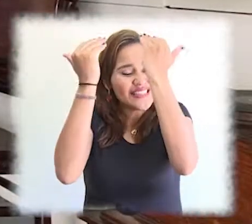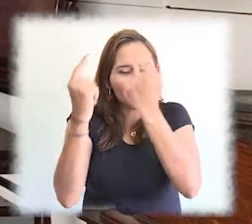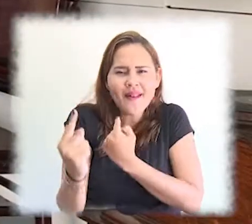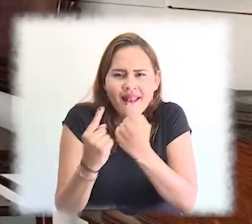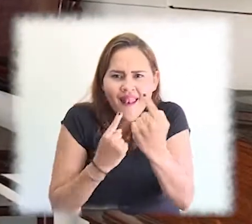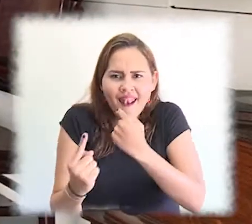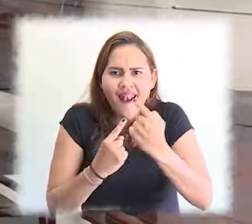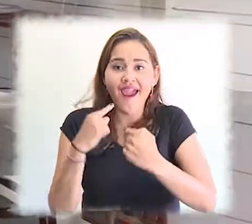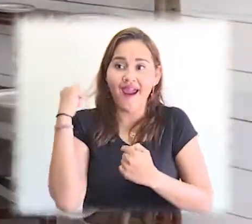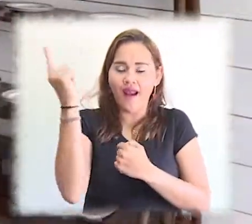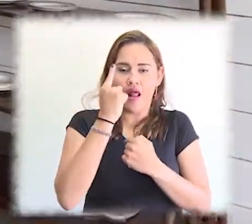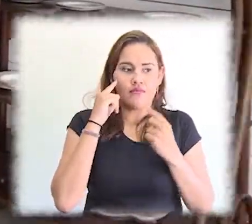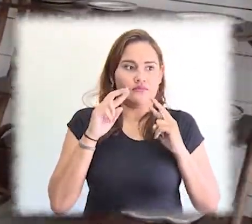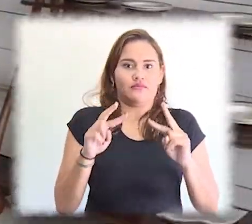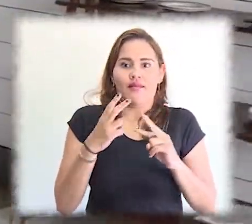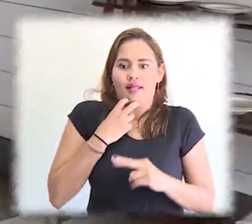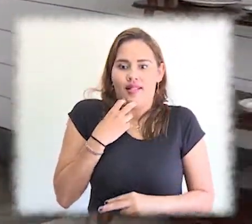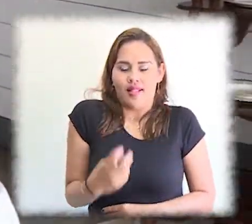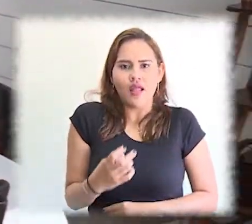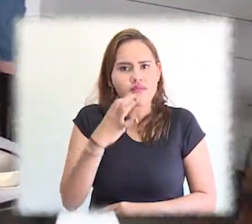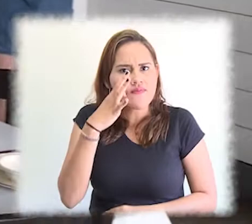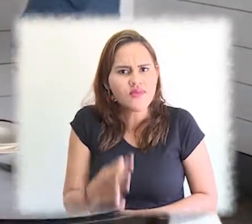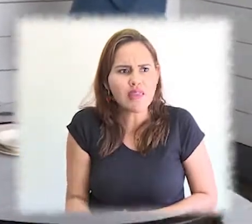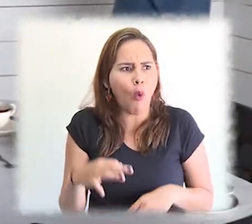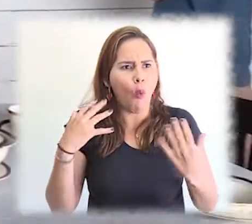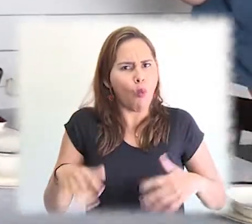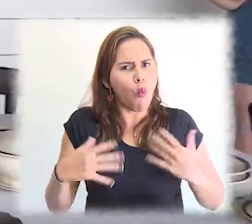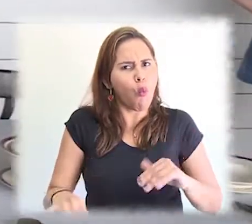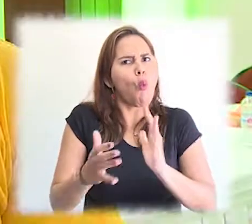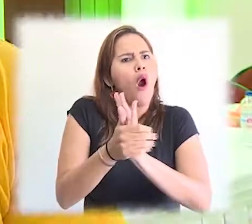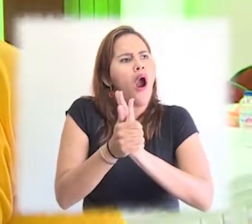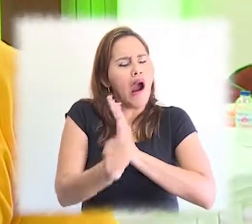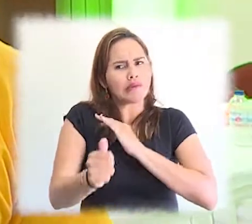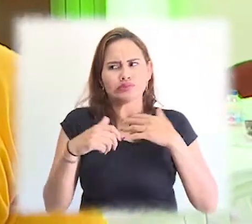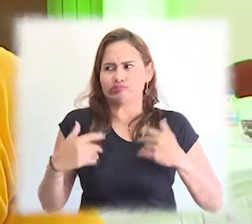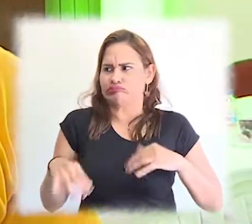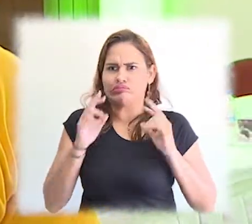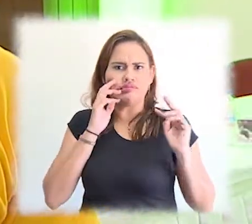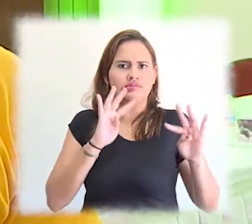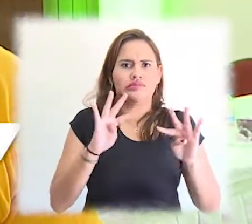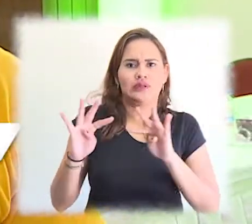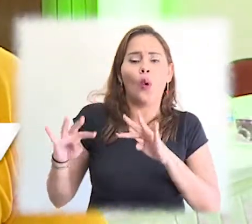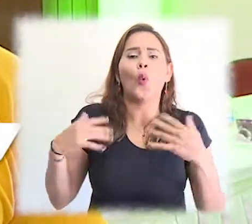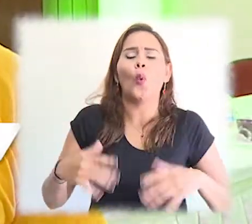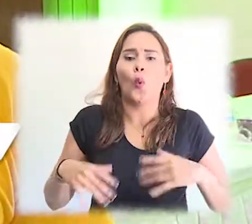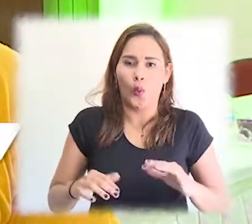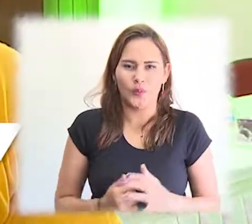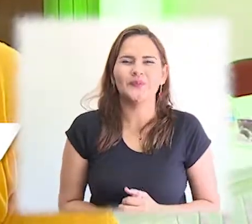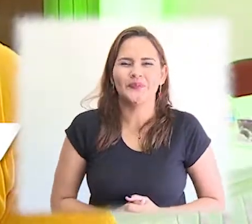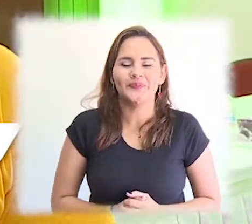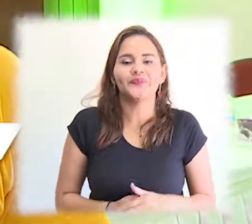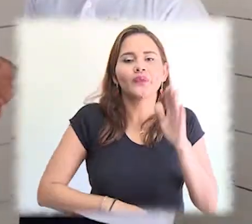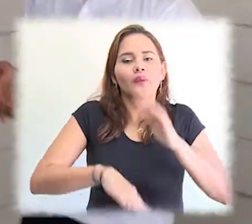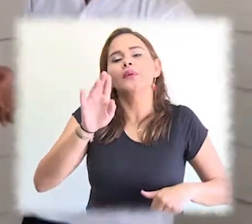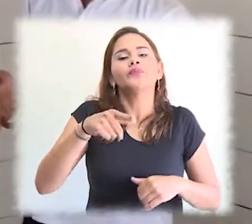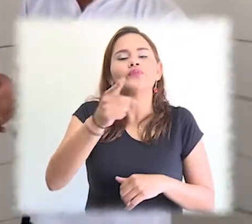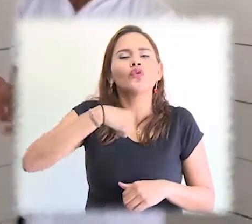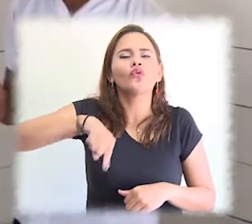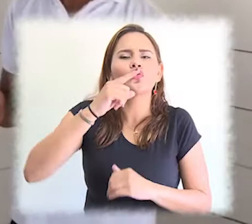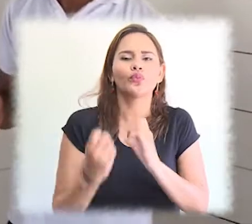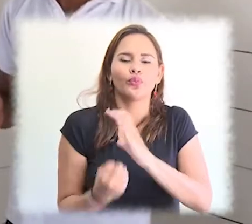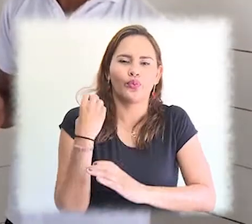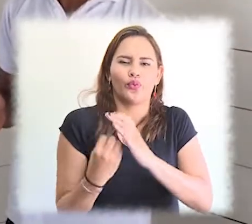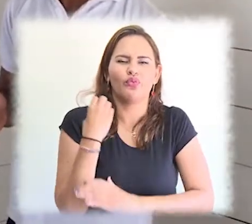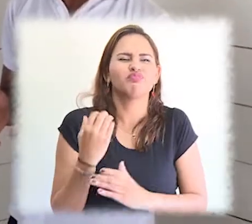en cada uno de sus municipios. Los productos que nosotros creamos para esto es una experiencia guiada guiada en donde se le van a